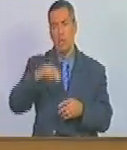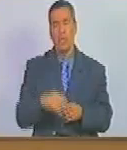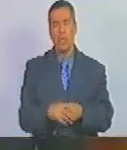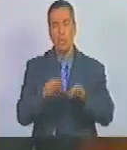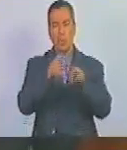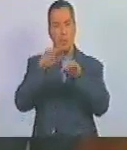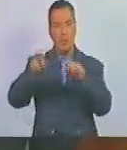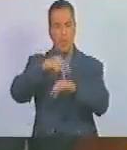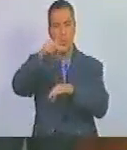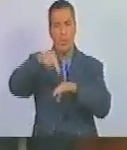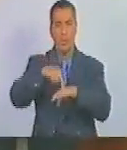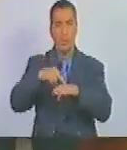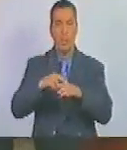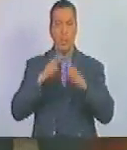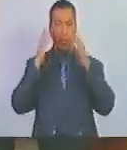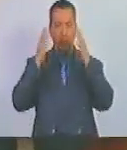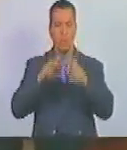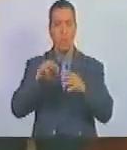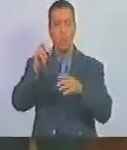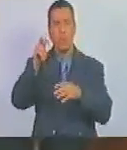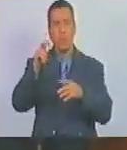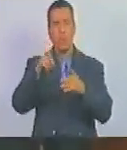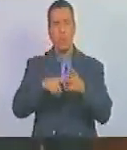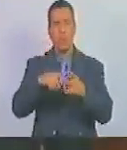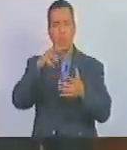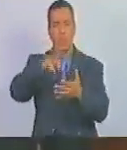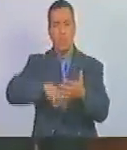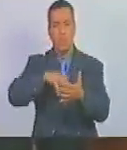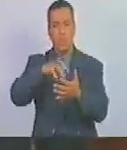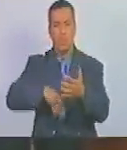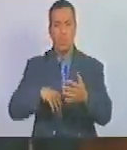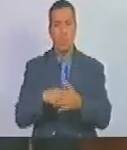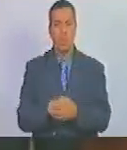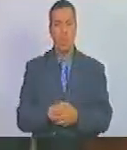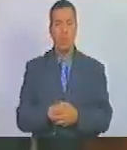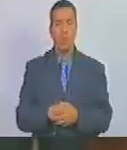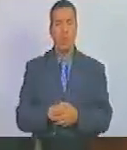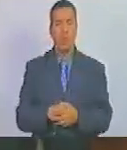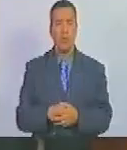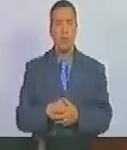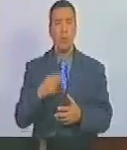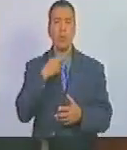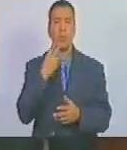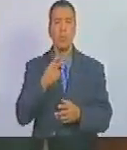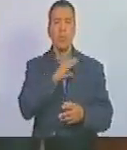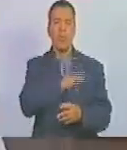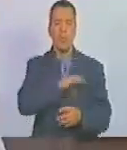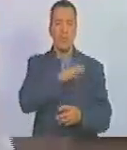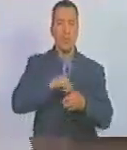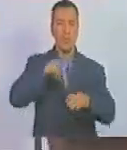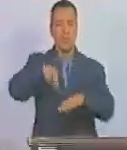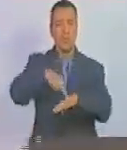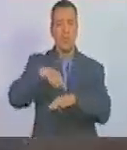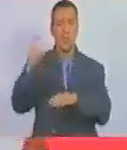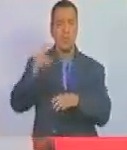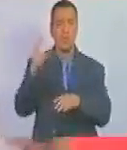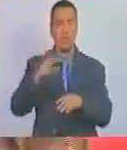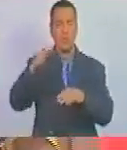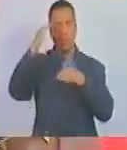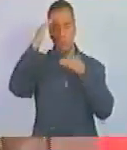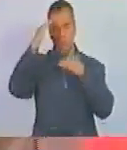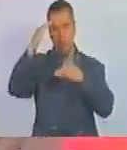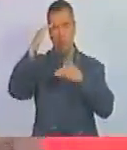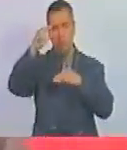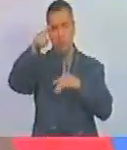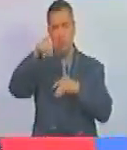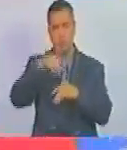secretaria nacional del Congreso de la Nueva Época sector campesinos están voceros de la Comisión Nacional de Tierra de Caracas los saludamos